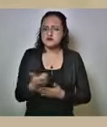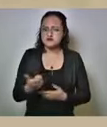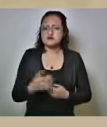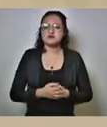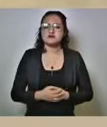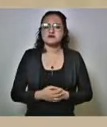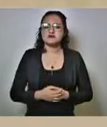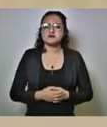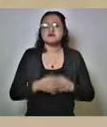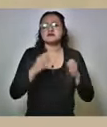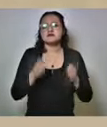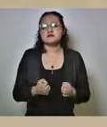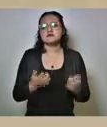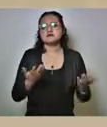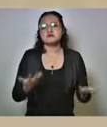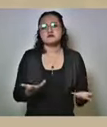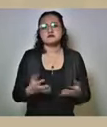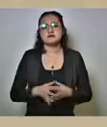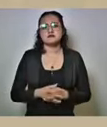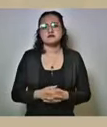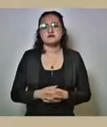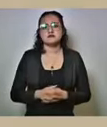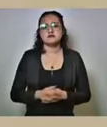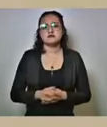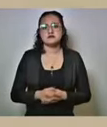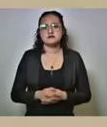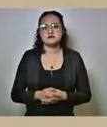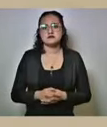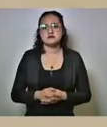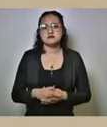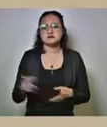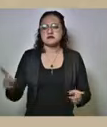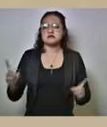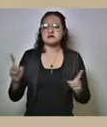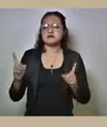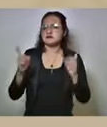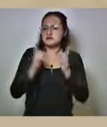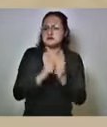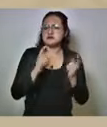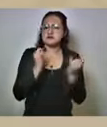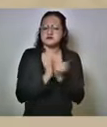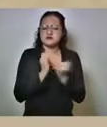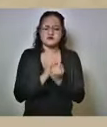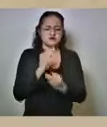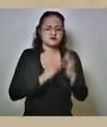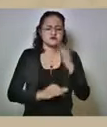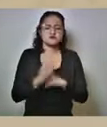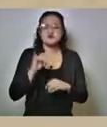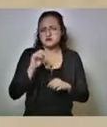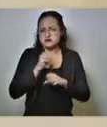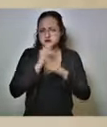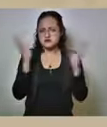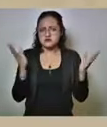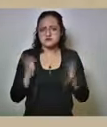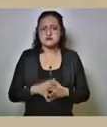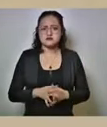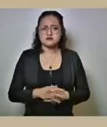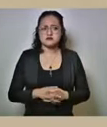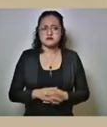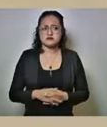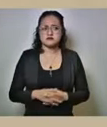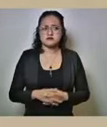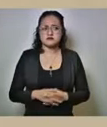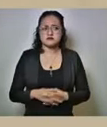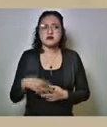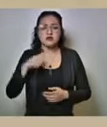está este siendo enlace con ellos sí claro que sí por cierto